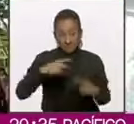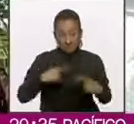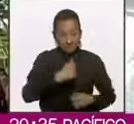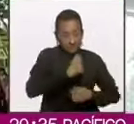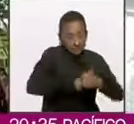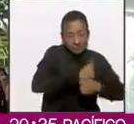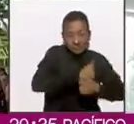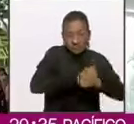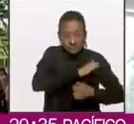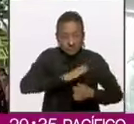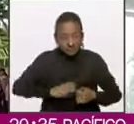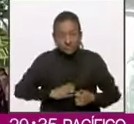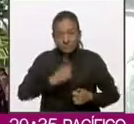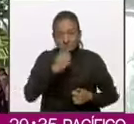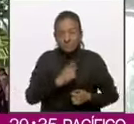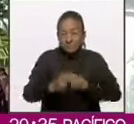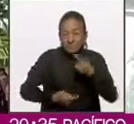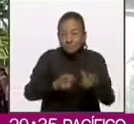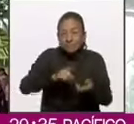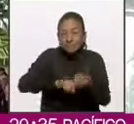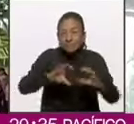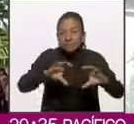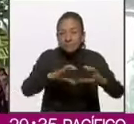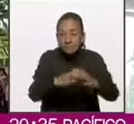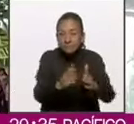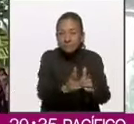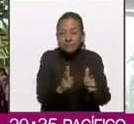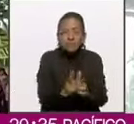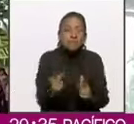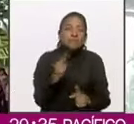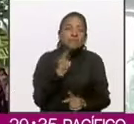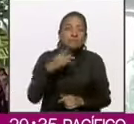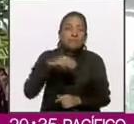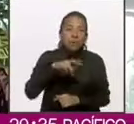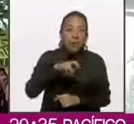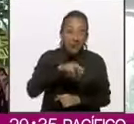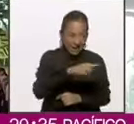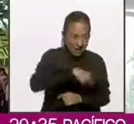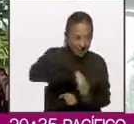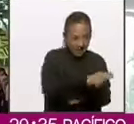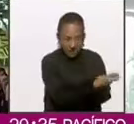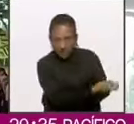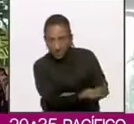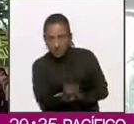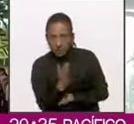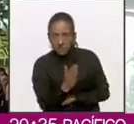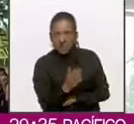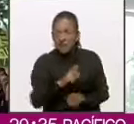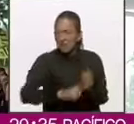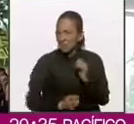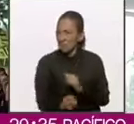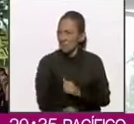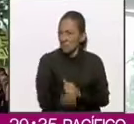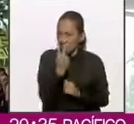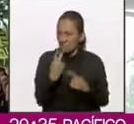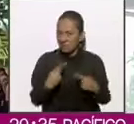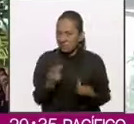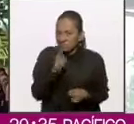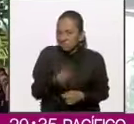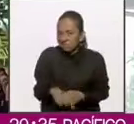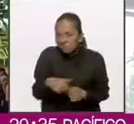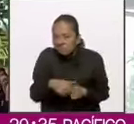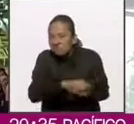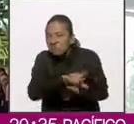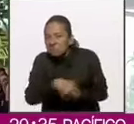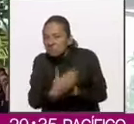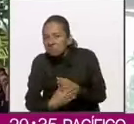en las encuestas de Morena que no tienen un destino claro. Amigas y amigos del